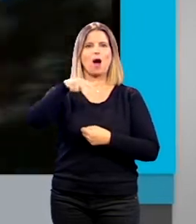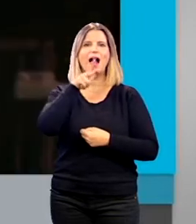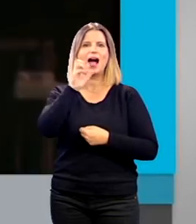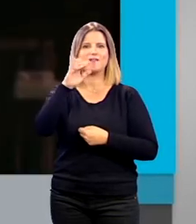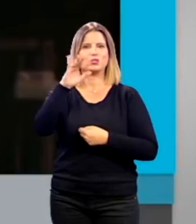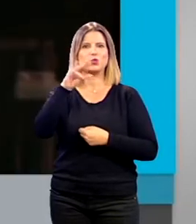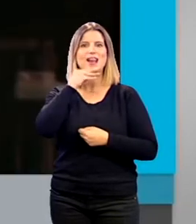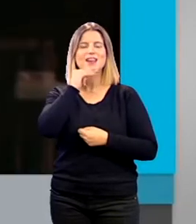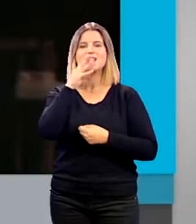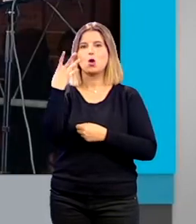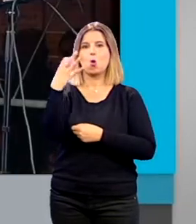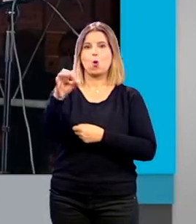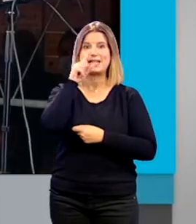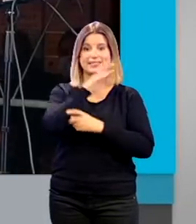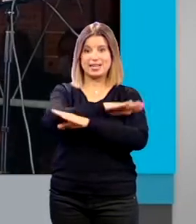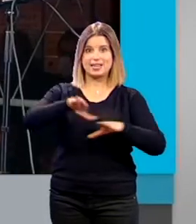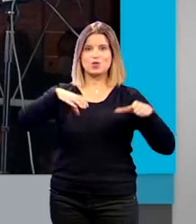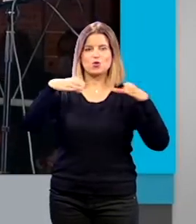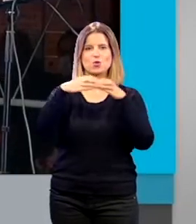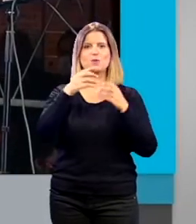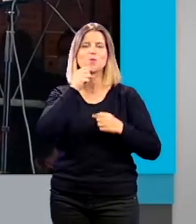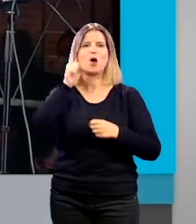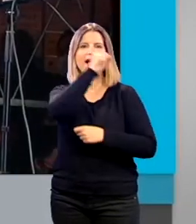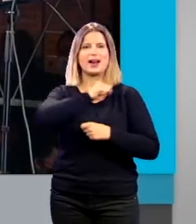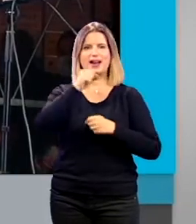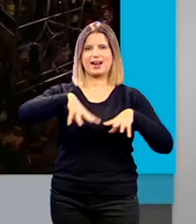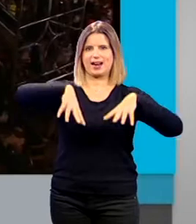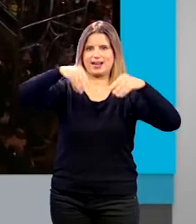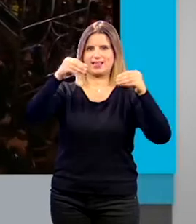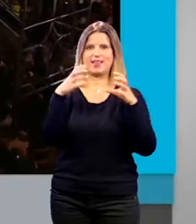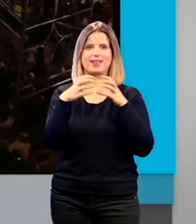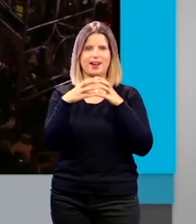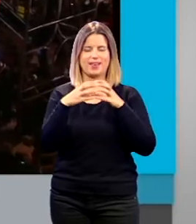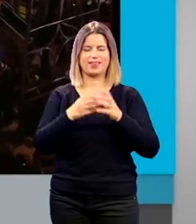cerca de 40 niños del Coro de Voces Blancas de la Escuela Pueri Cantores de la Catedral de Granada.